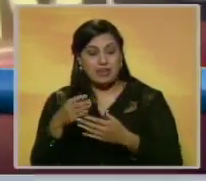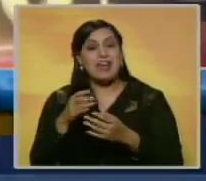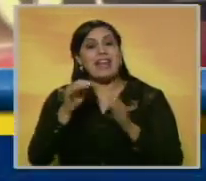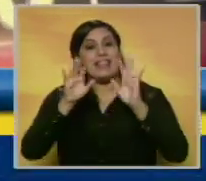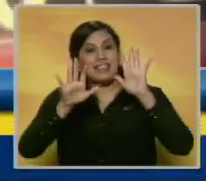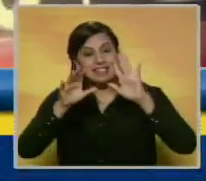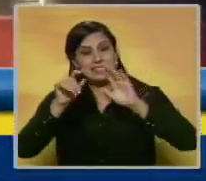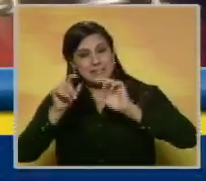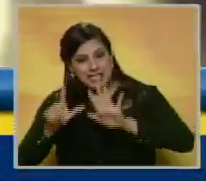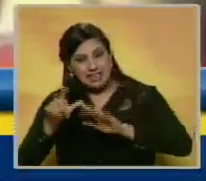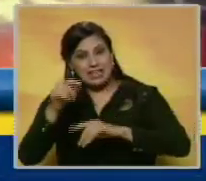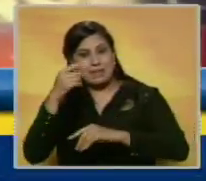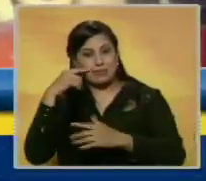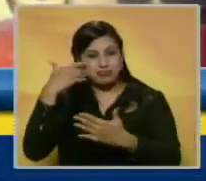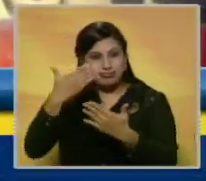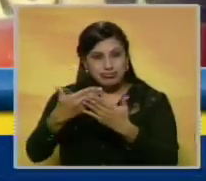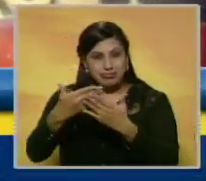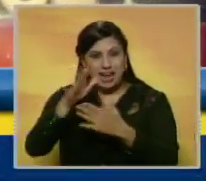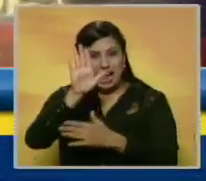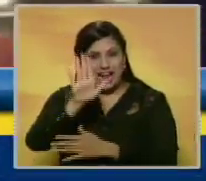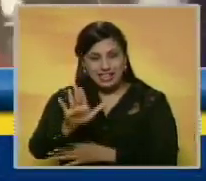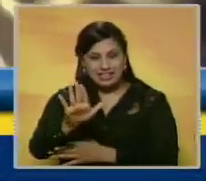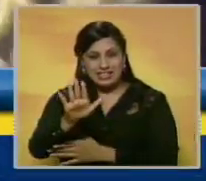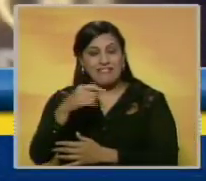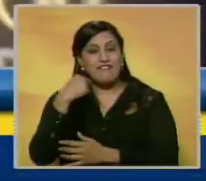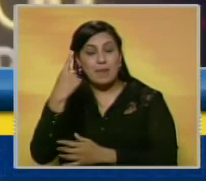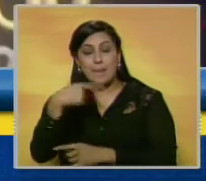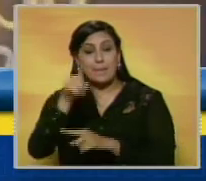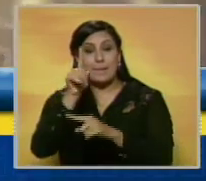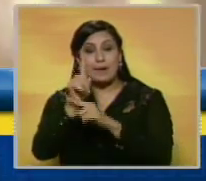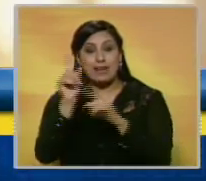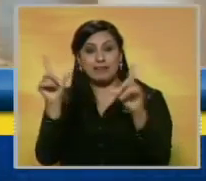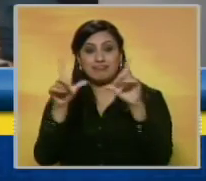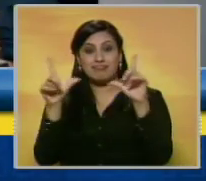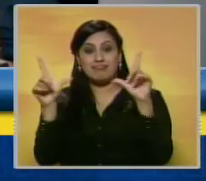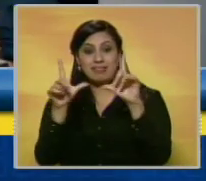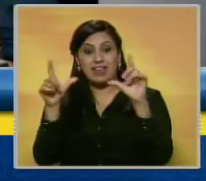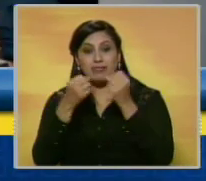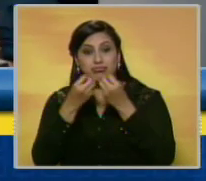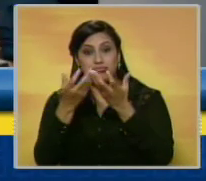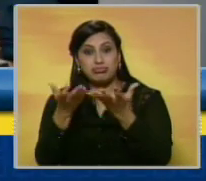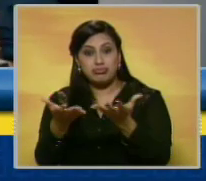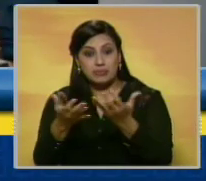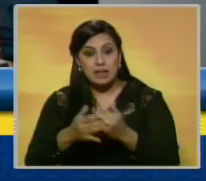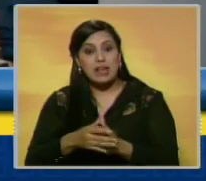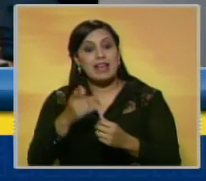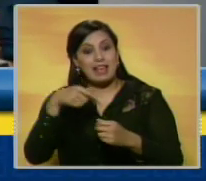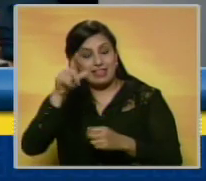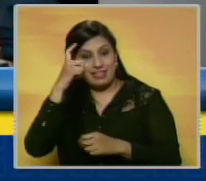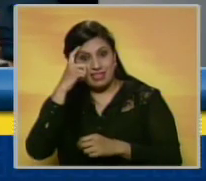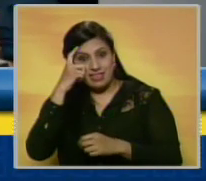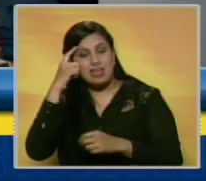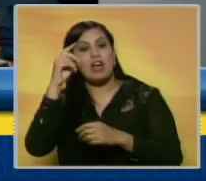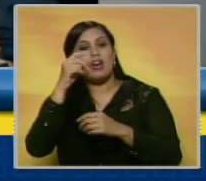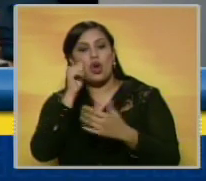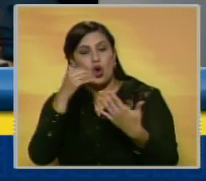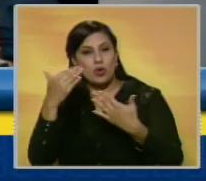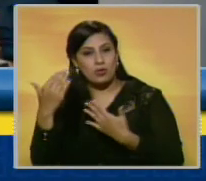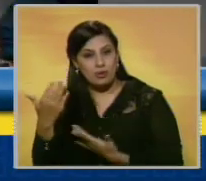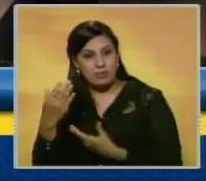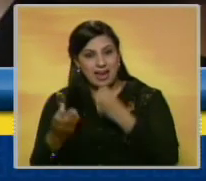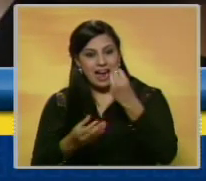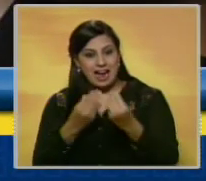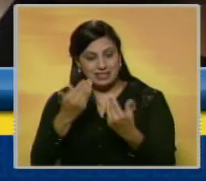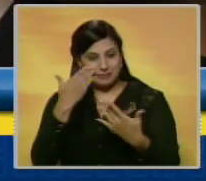17ª entrega de los Hollywood Field Awards por primera vez fueron transmitidos por televisión. En esta edición, Gone Girl